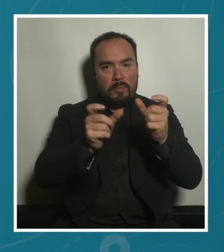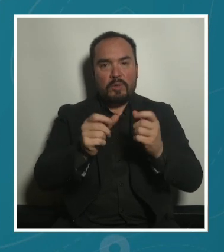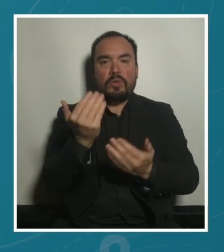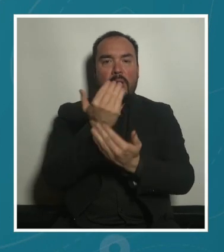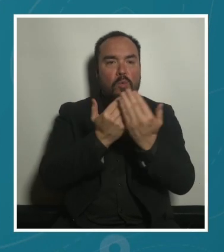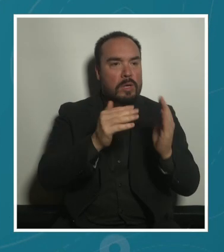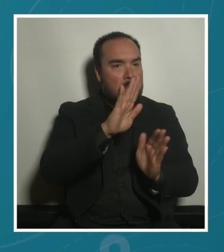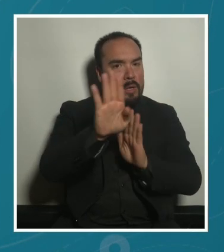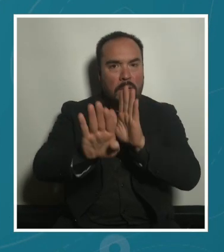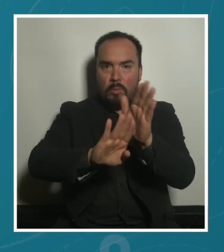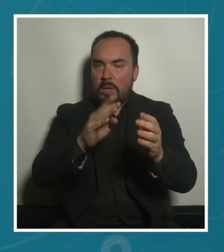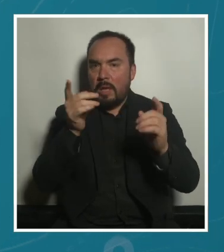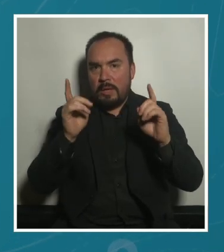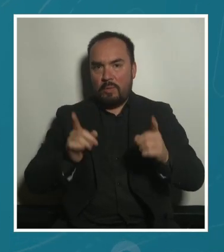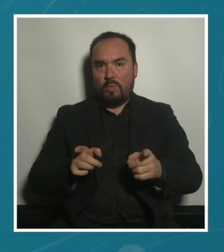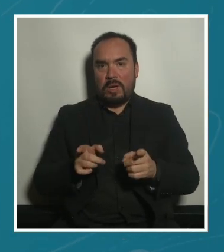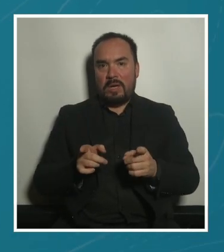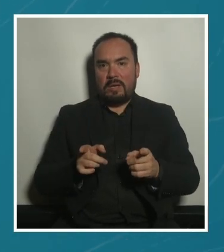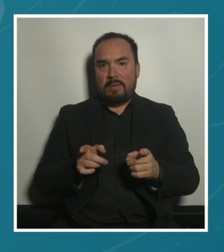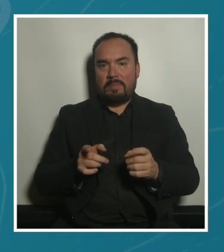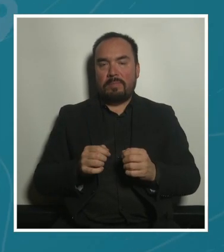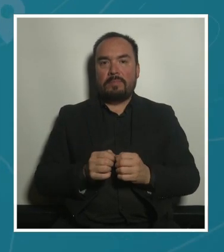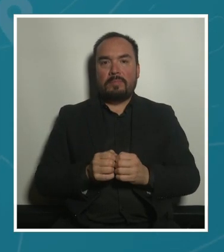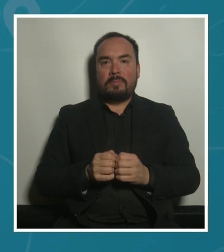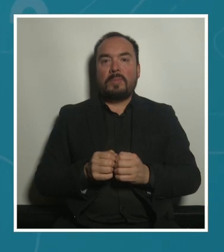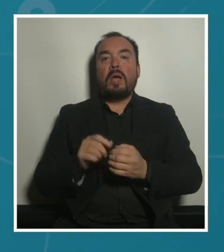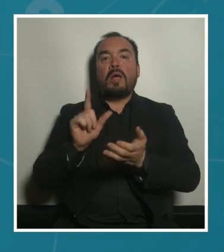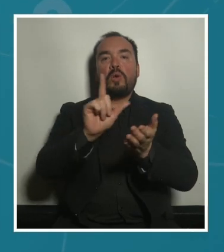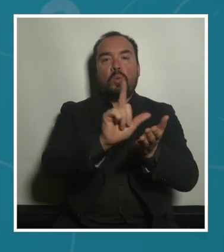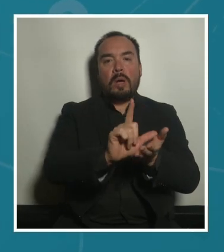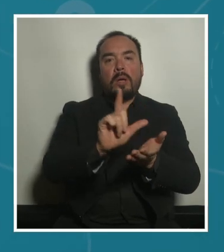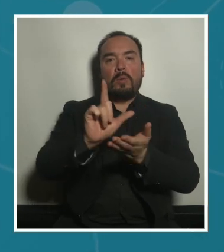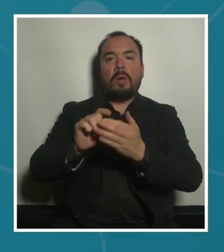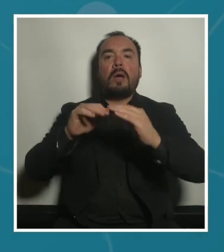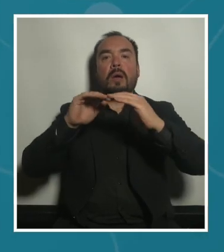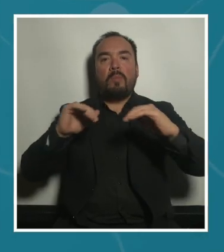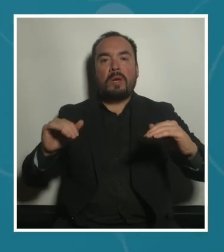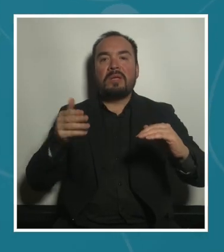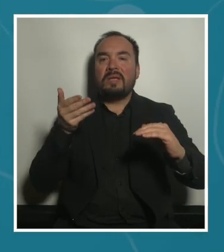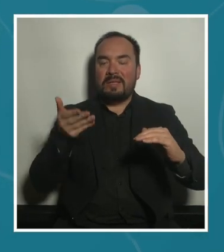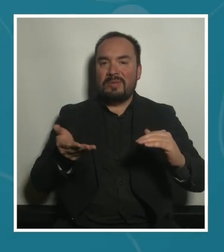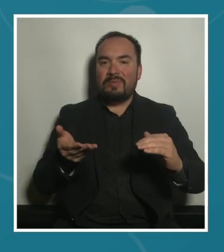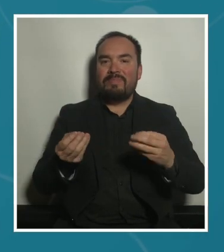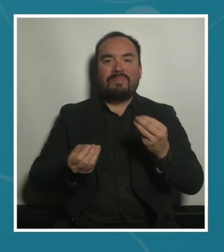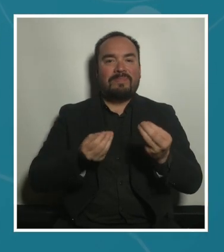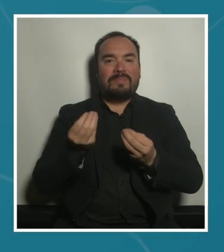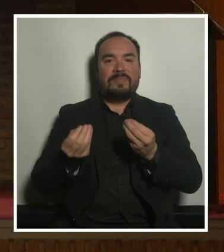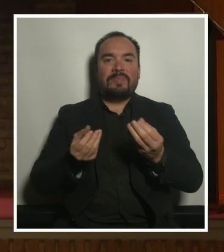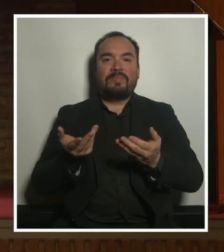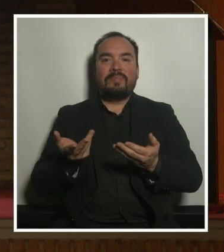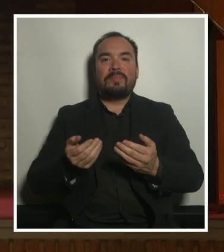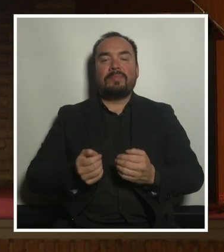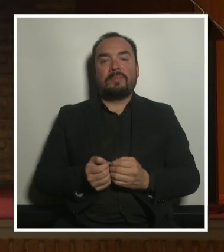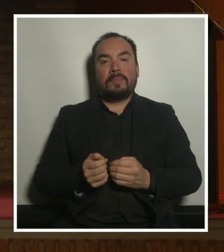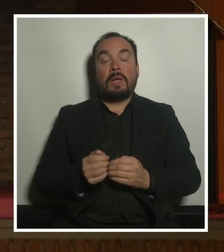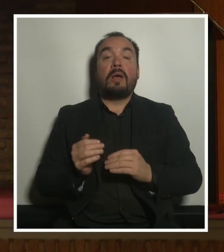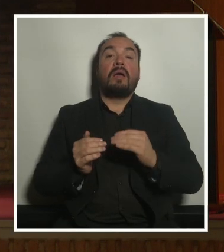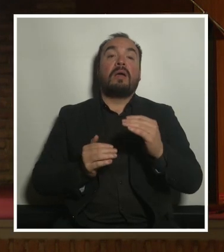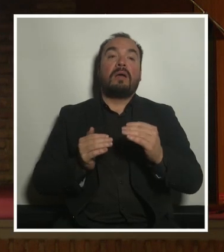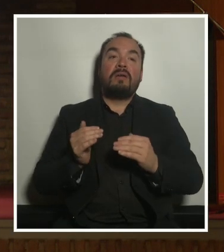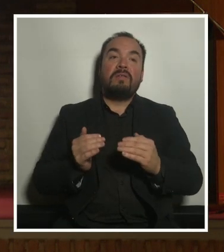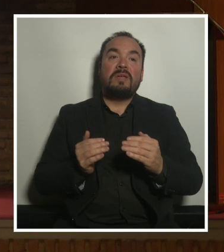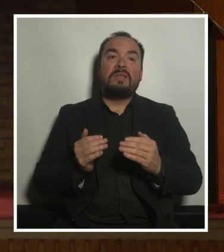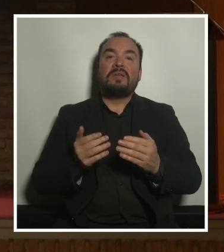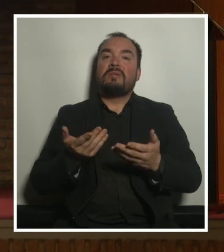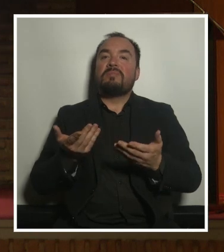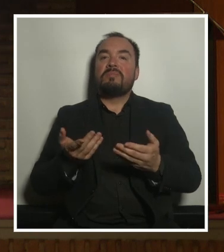de actividades a partir de espacios es lo que ha contribuido muchas veces a que nuestras ciudades no nos